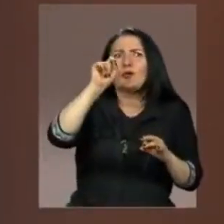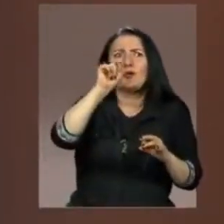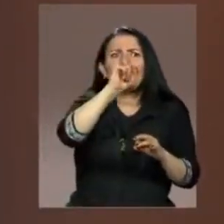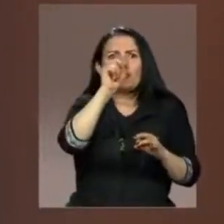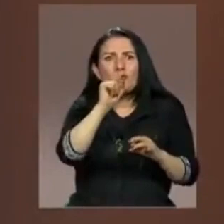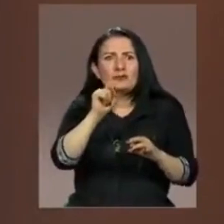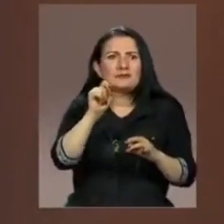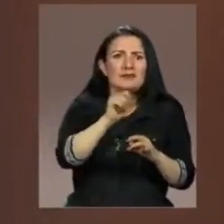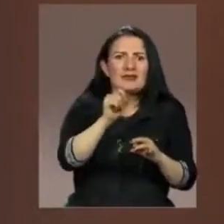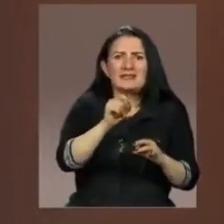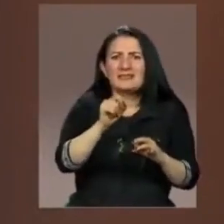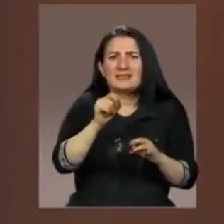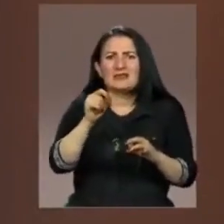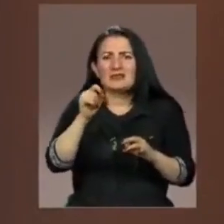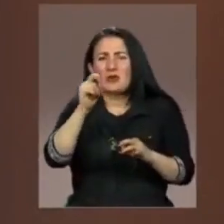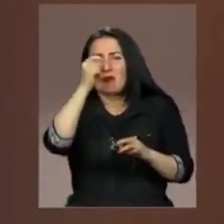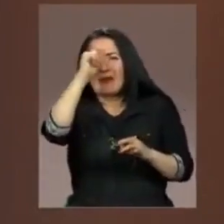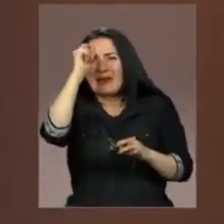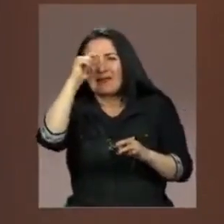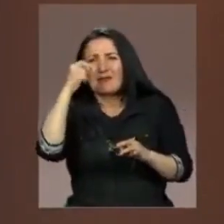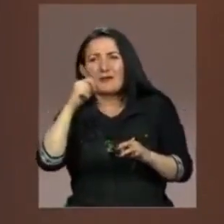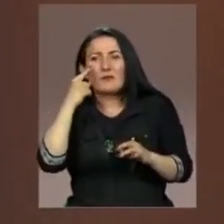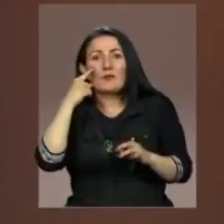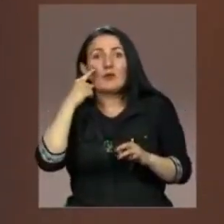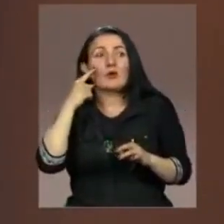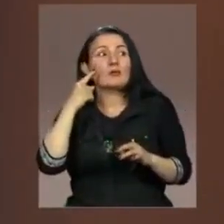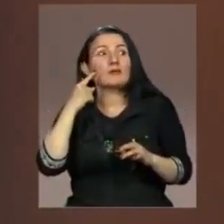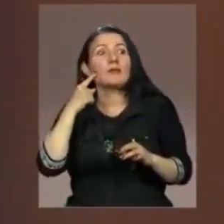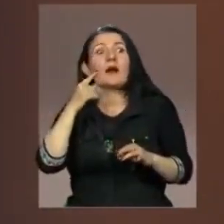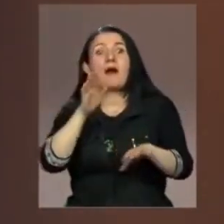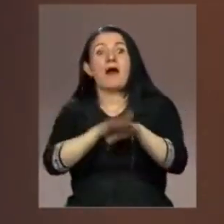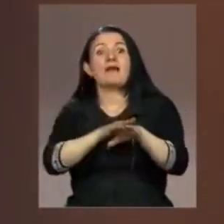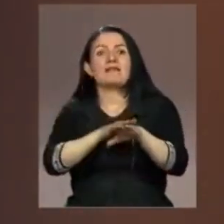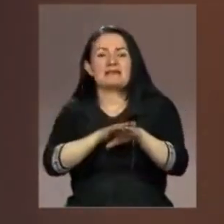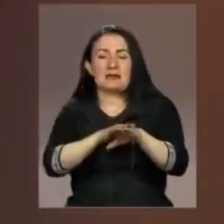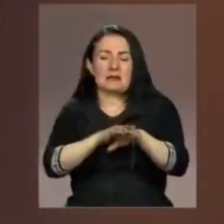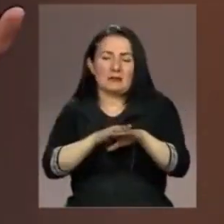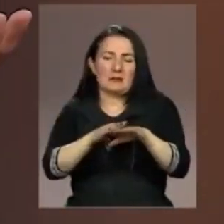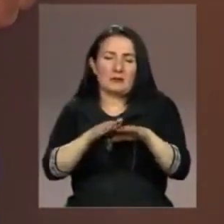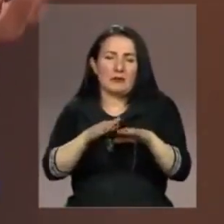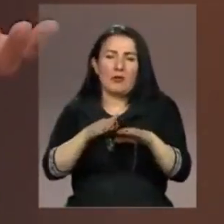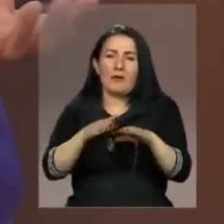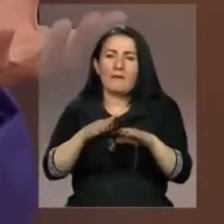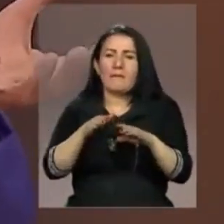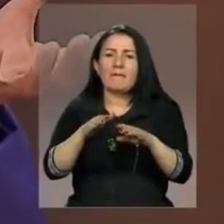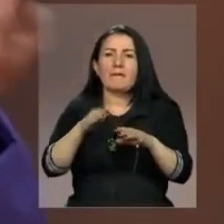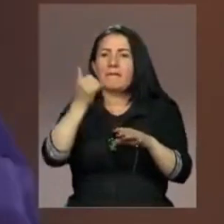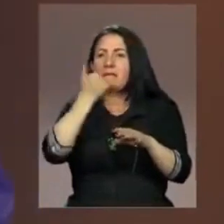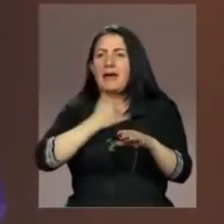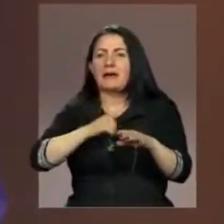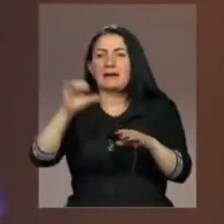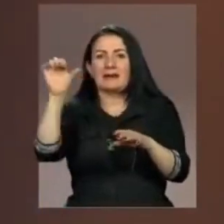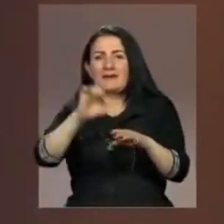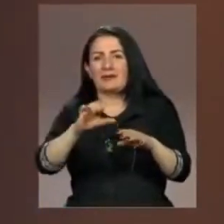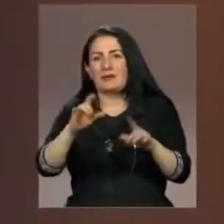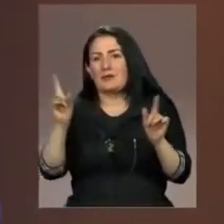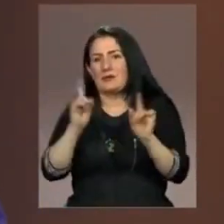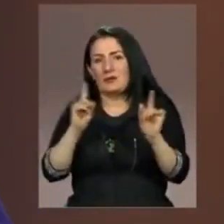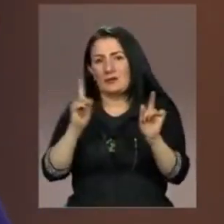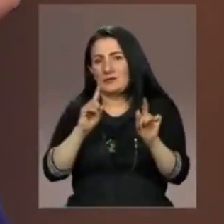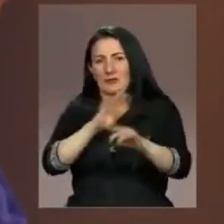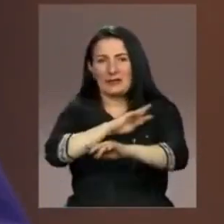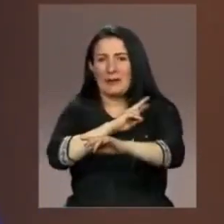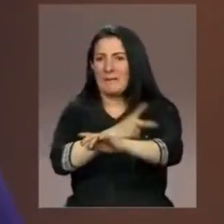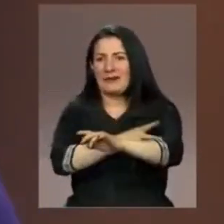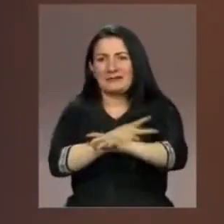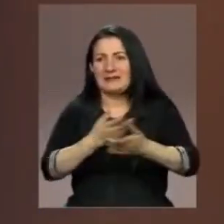calificar, porque cuando yo califique, lo que hago es como romper con el sector que resulte mal calificado, y no me siento, no soy